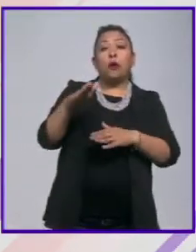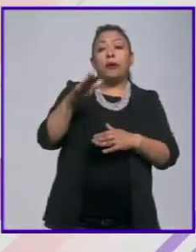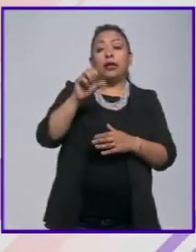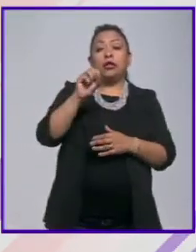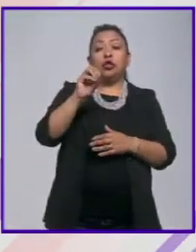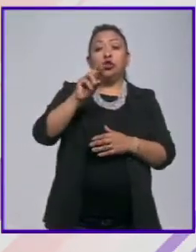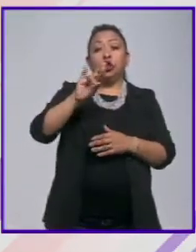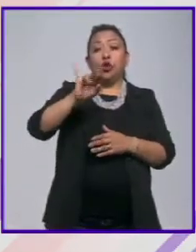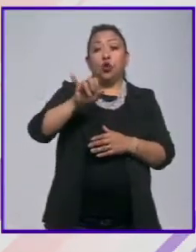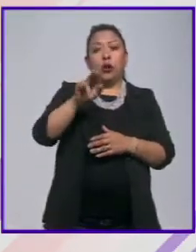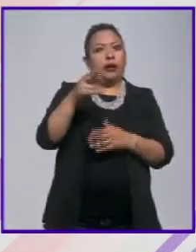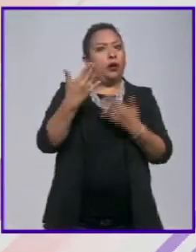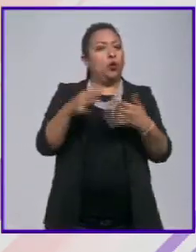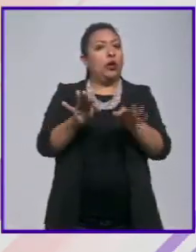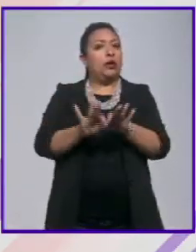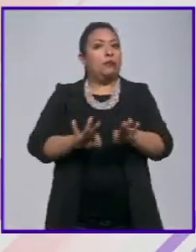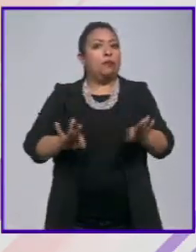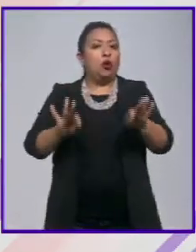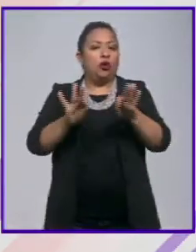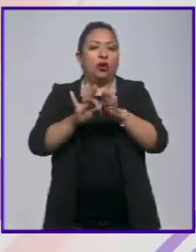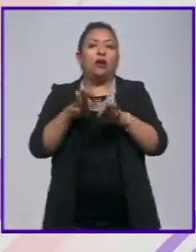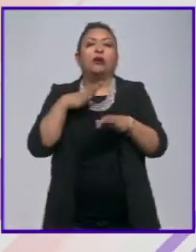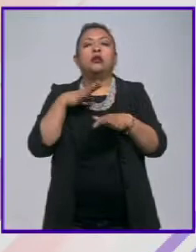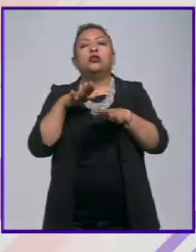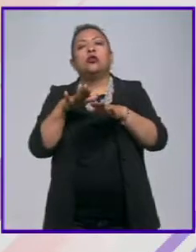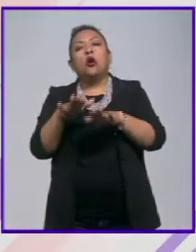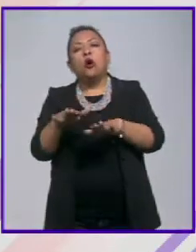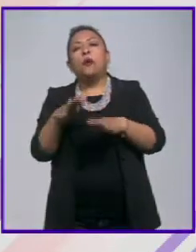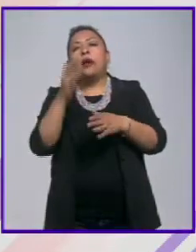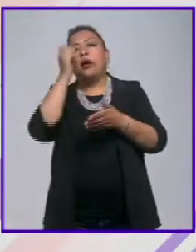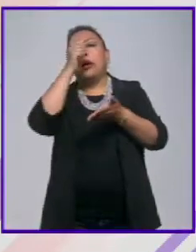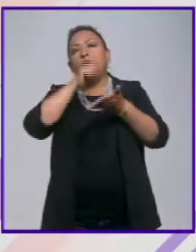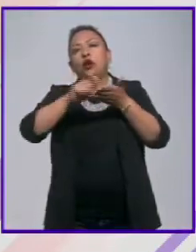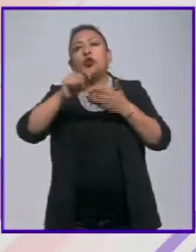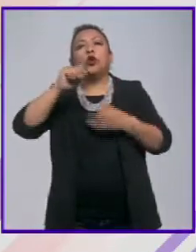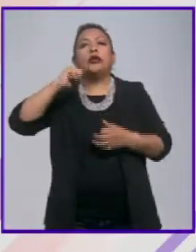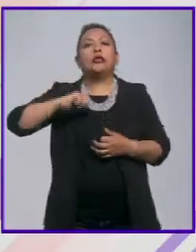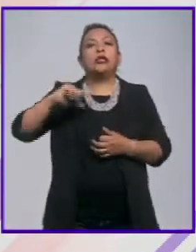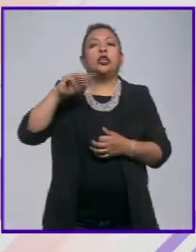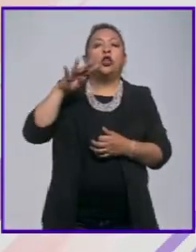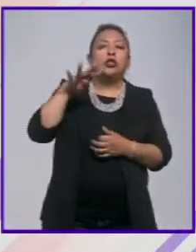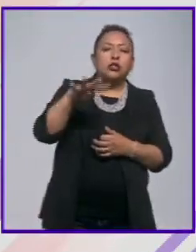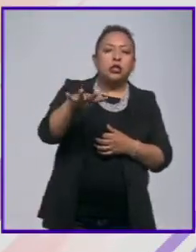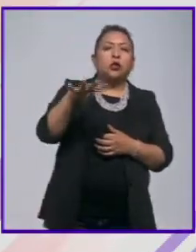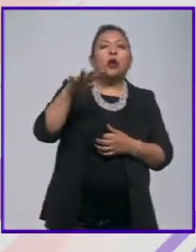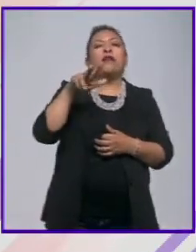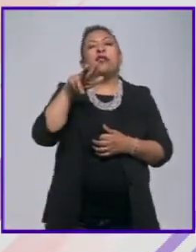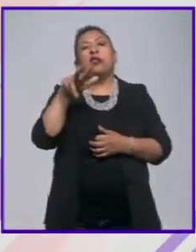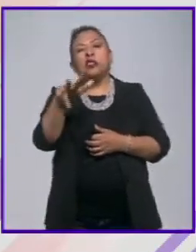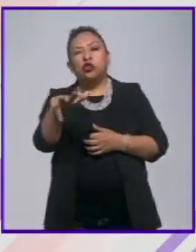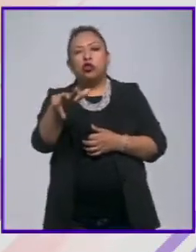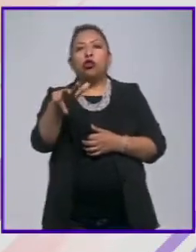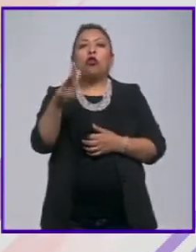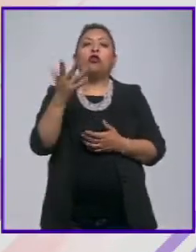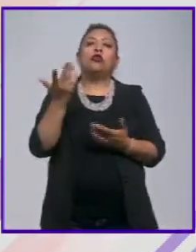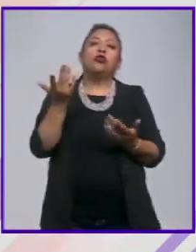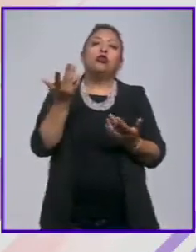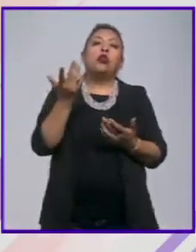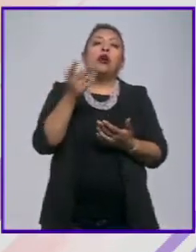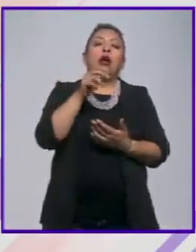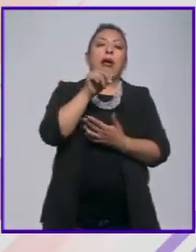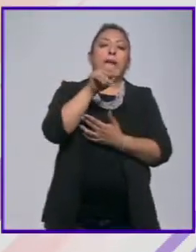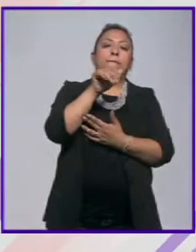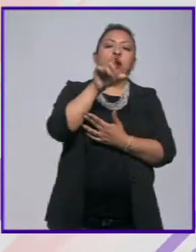muy, muy importante. referencias de autores del siglo XIX, XVIII, lo de